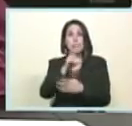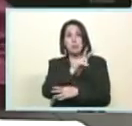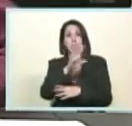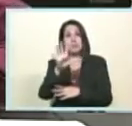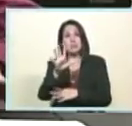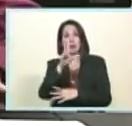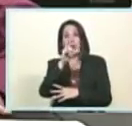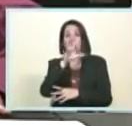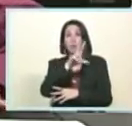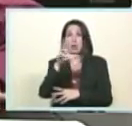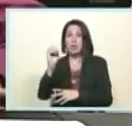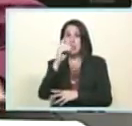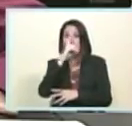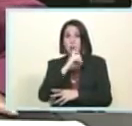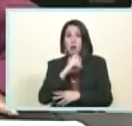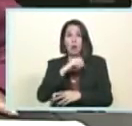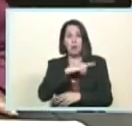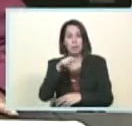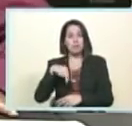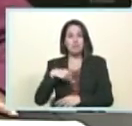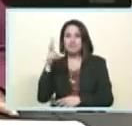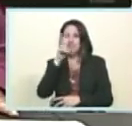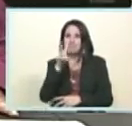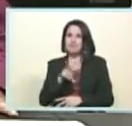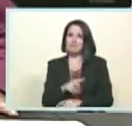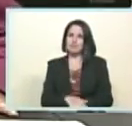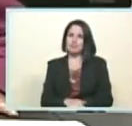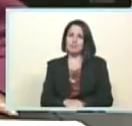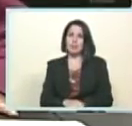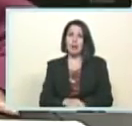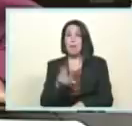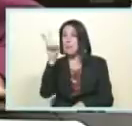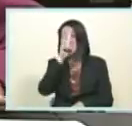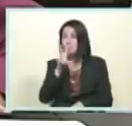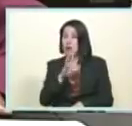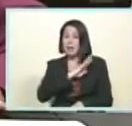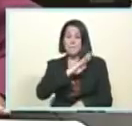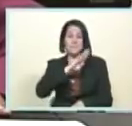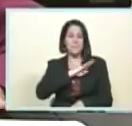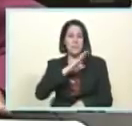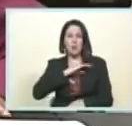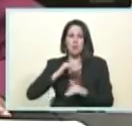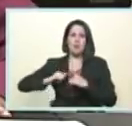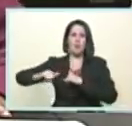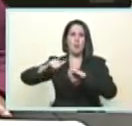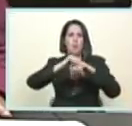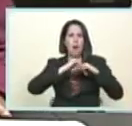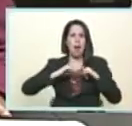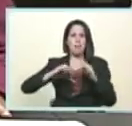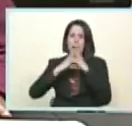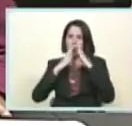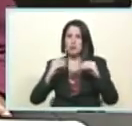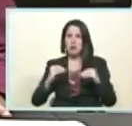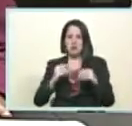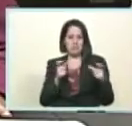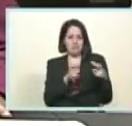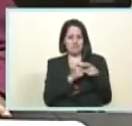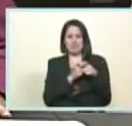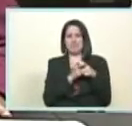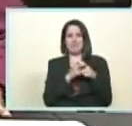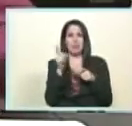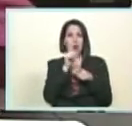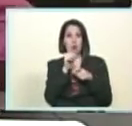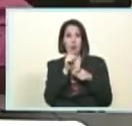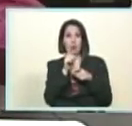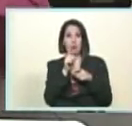correcto bueno hoy vamos a encender las luces de la navidad los invito a toda Venezuela a